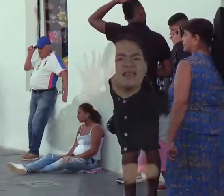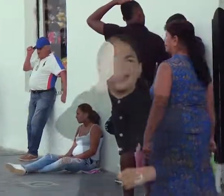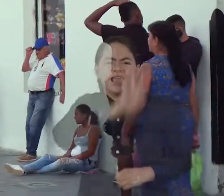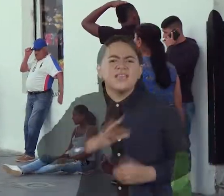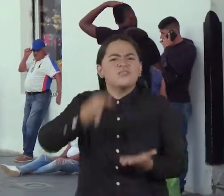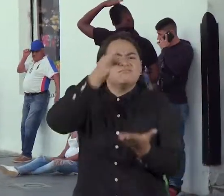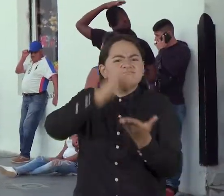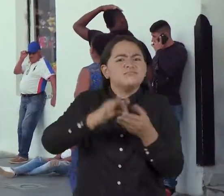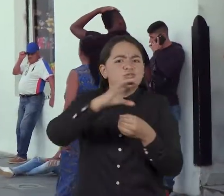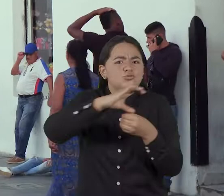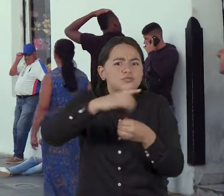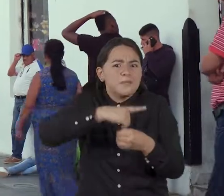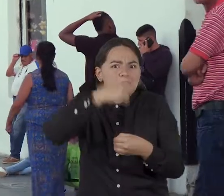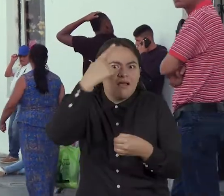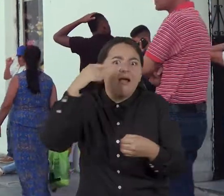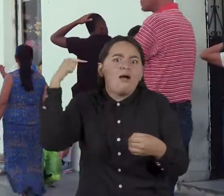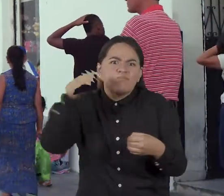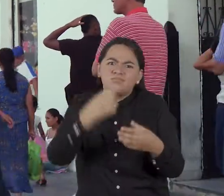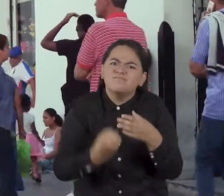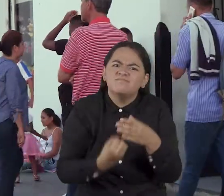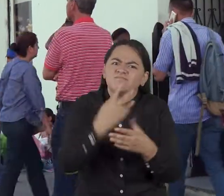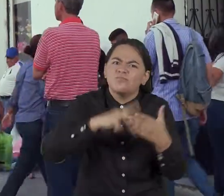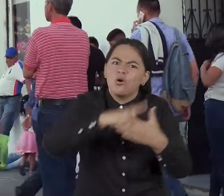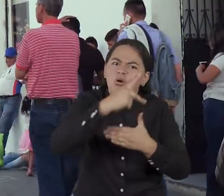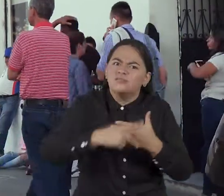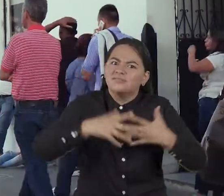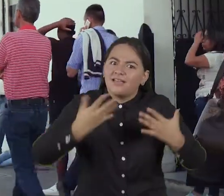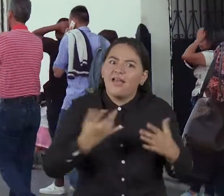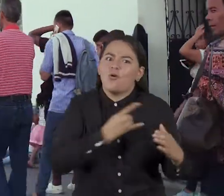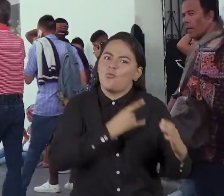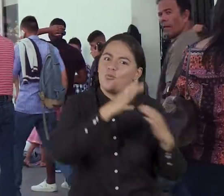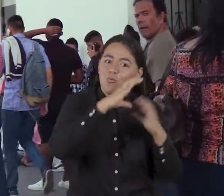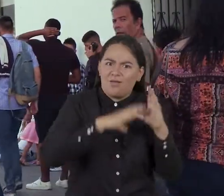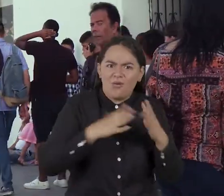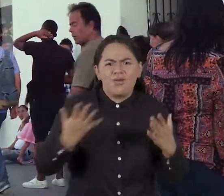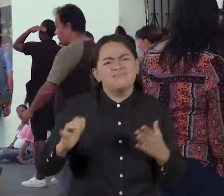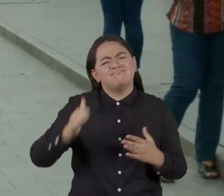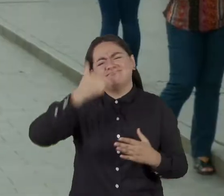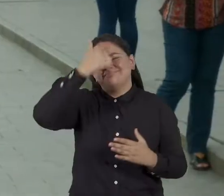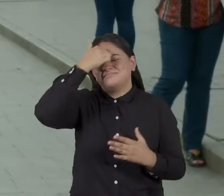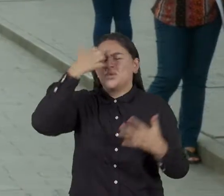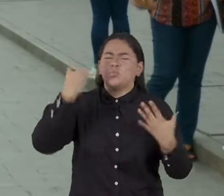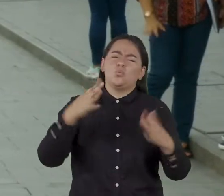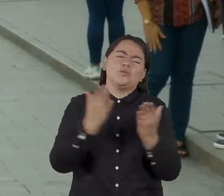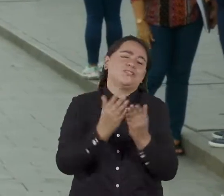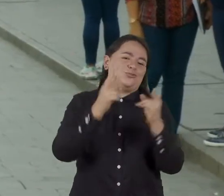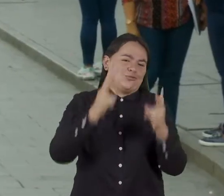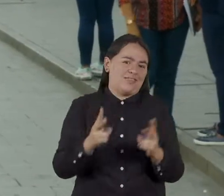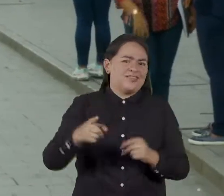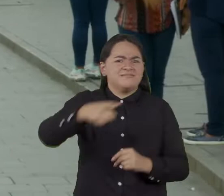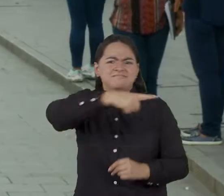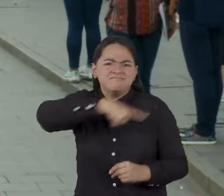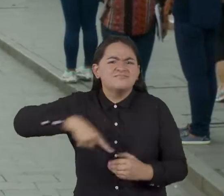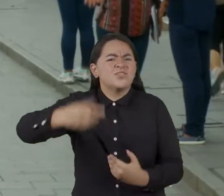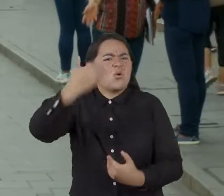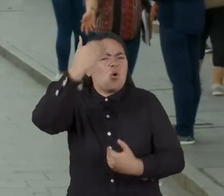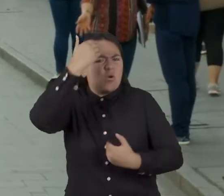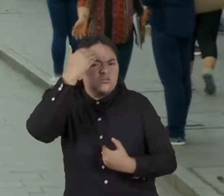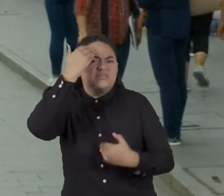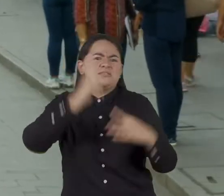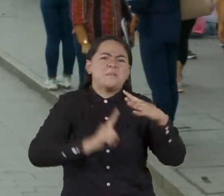La Ciudad Blanca y su región nos permiten emprender un proyecto universitario en donde los estudiantes son la razón de ser,